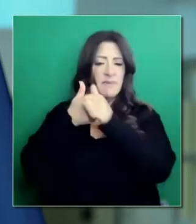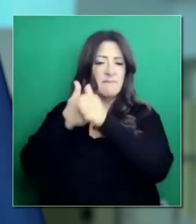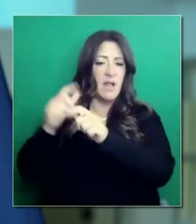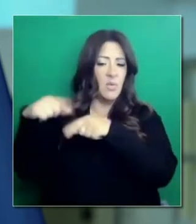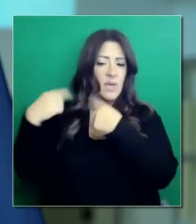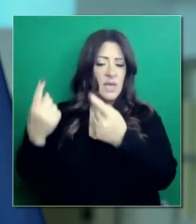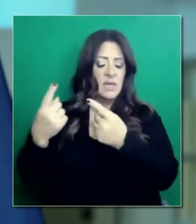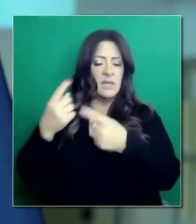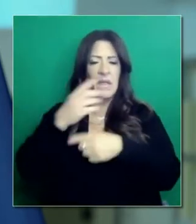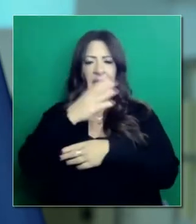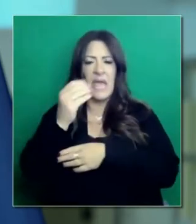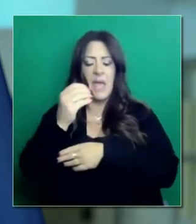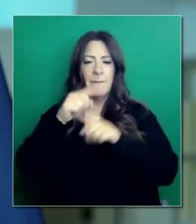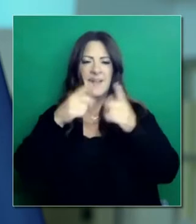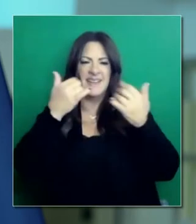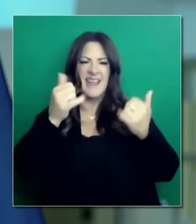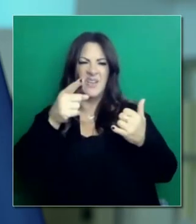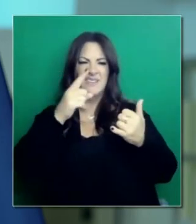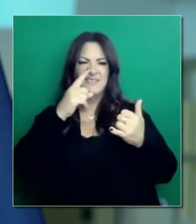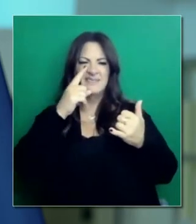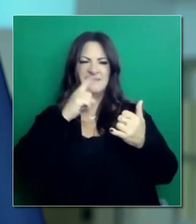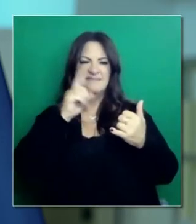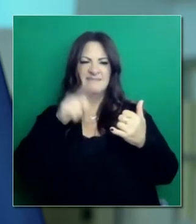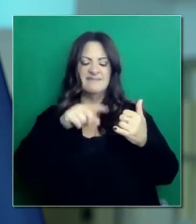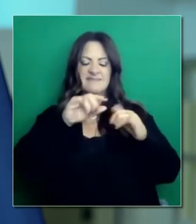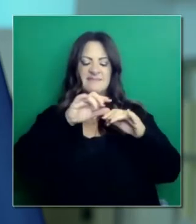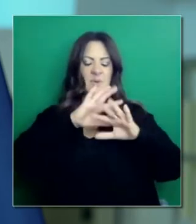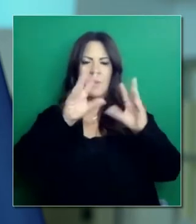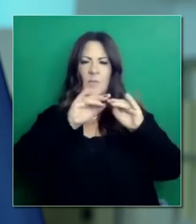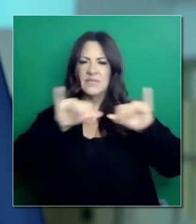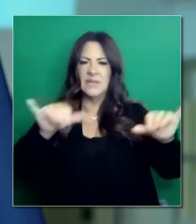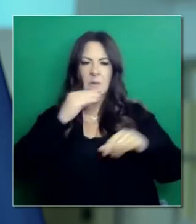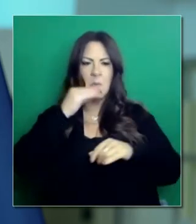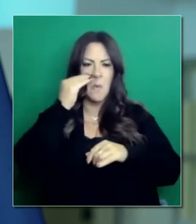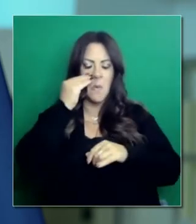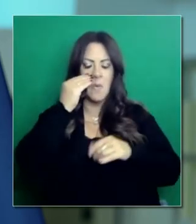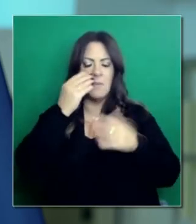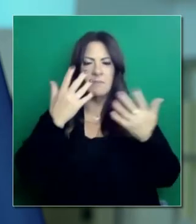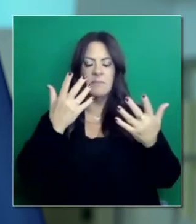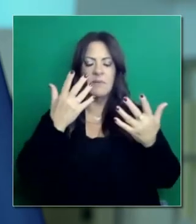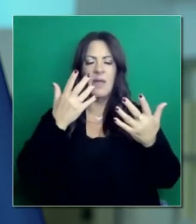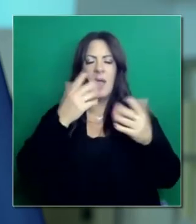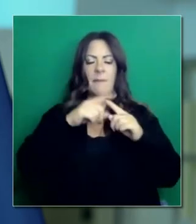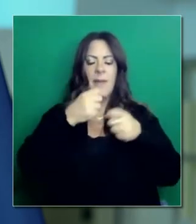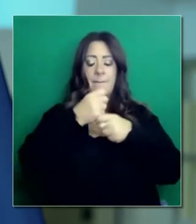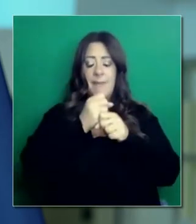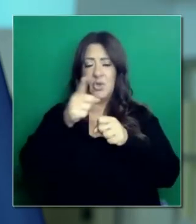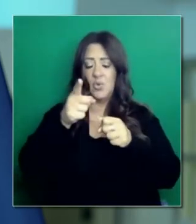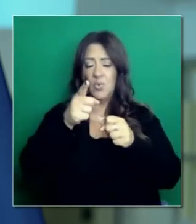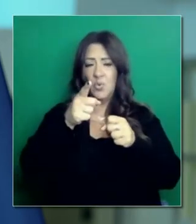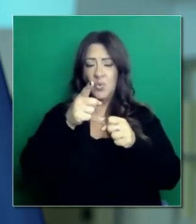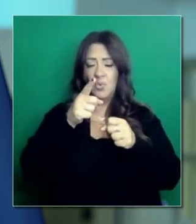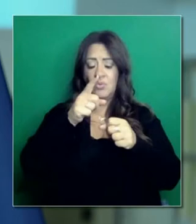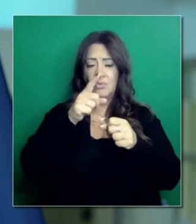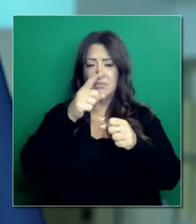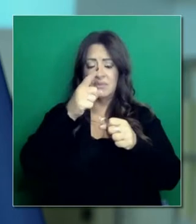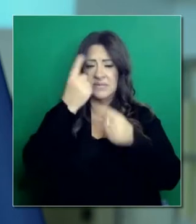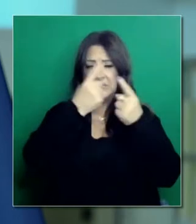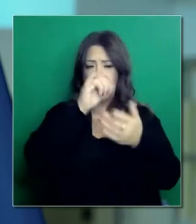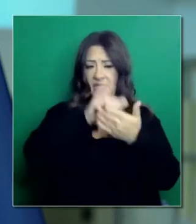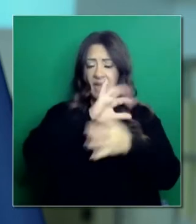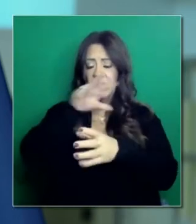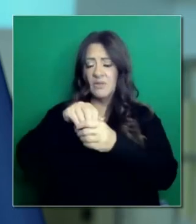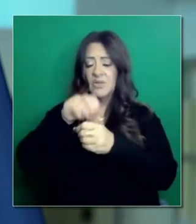por qué ahora estamos utilizando cuatro diferentes condados a moverse a un nivel a otro? Sí, lo